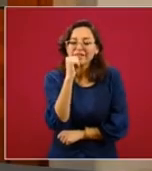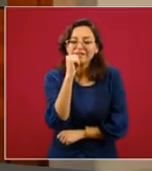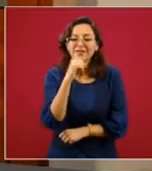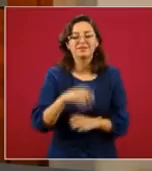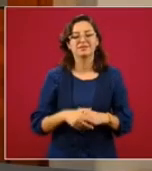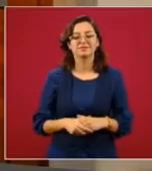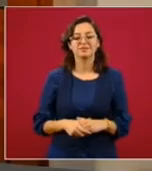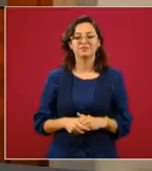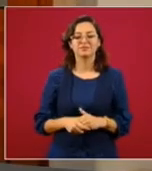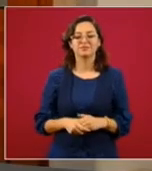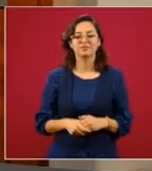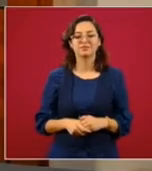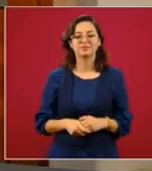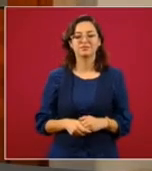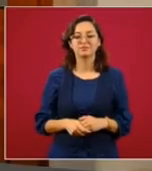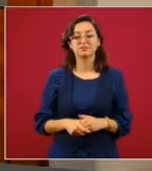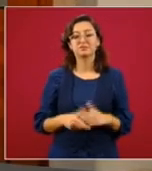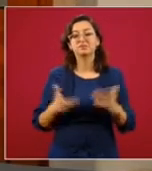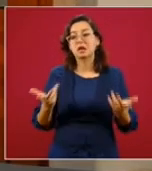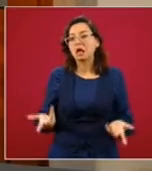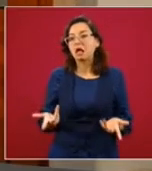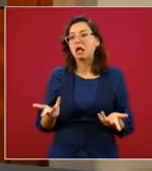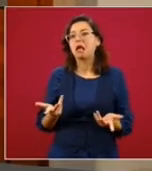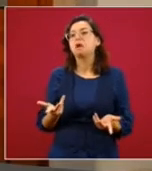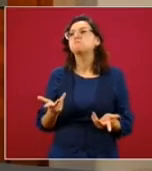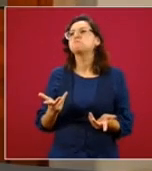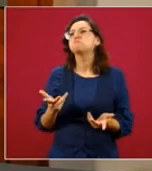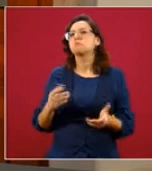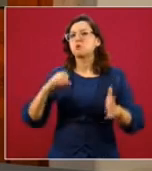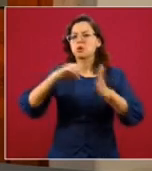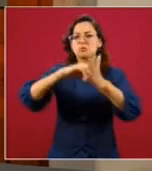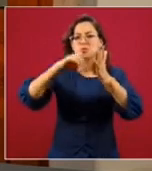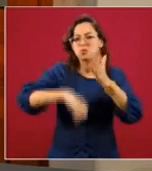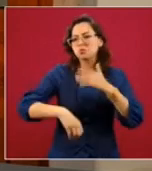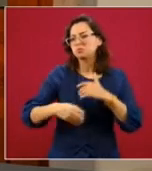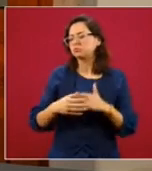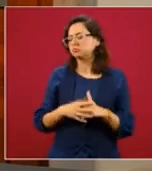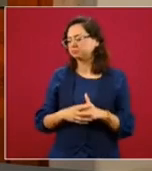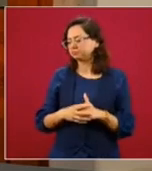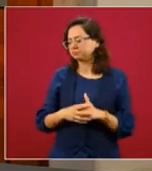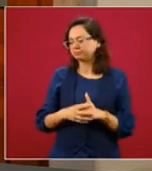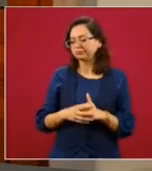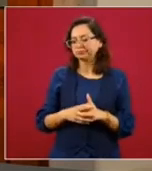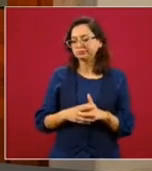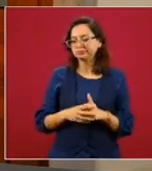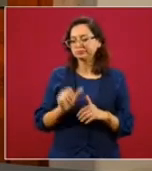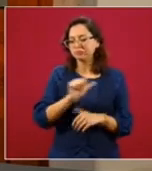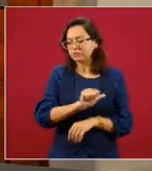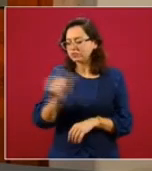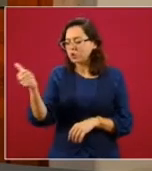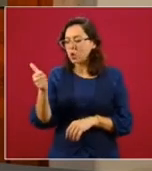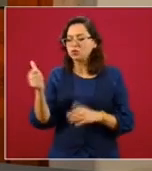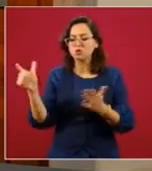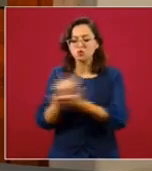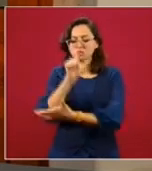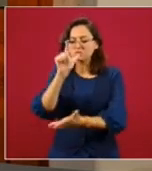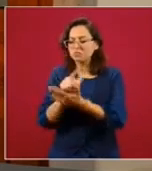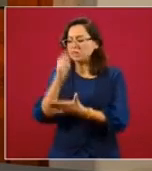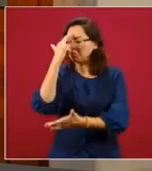Hay cifra negra en muchos delitos,